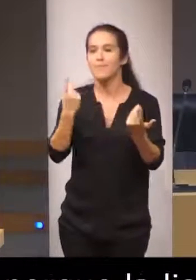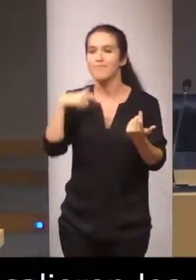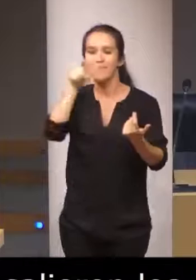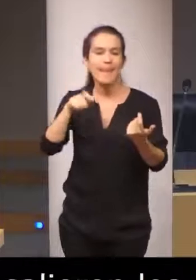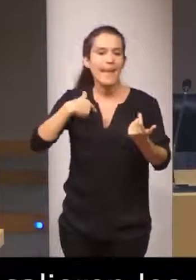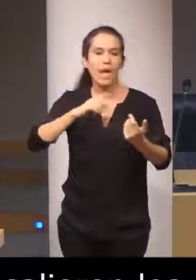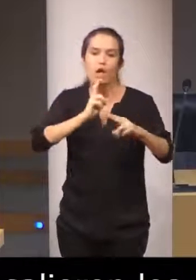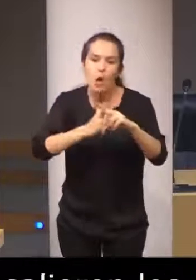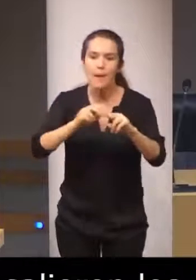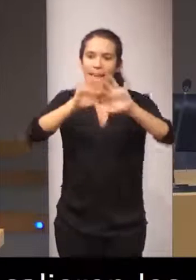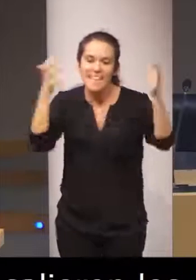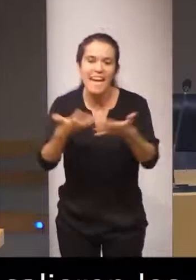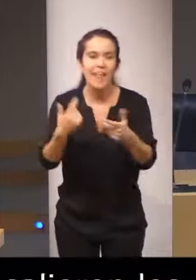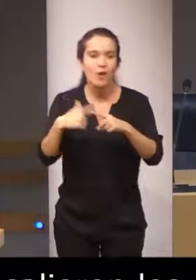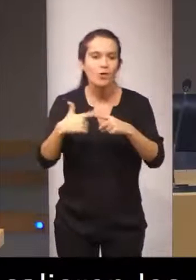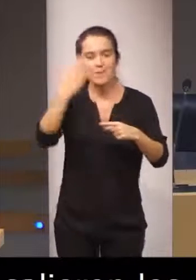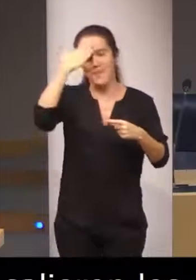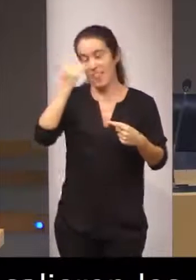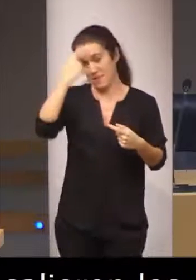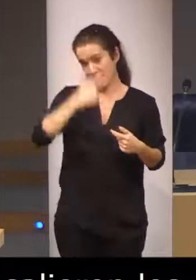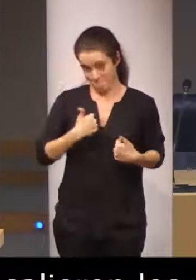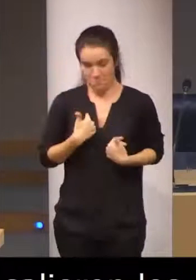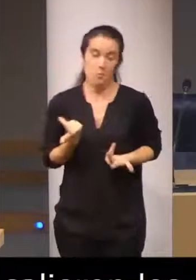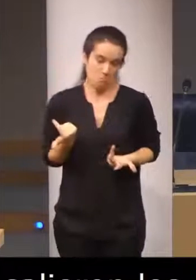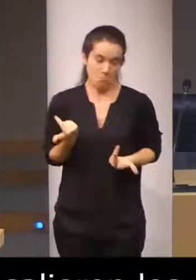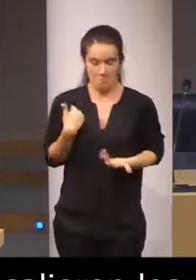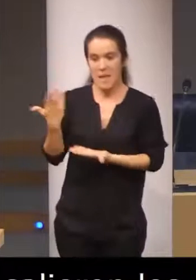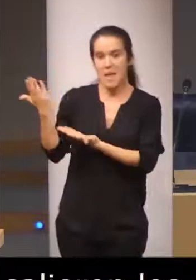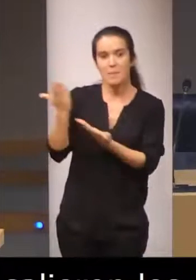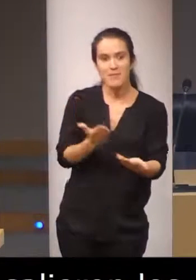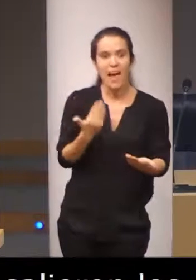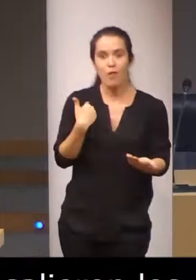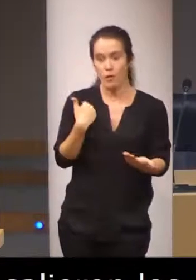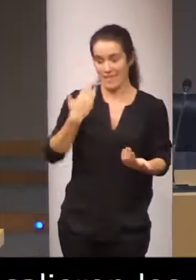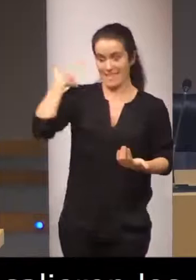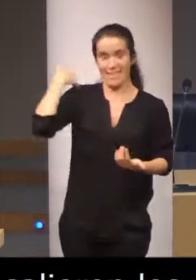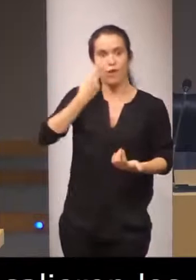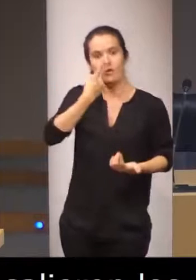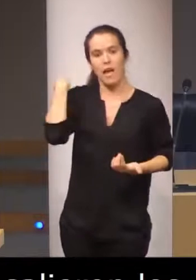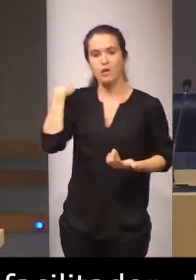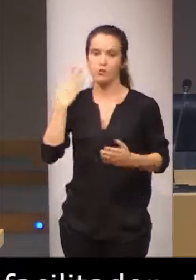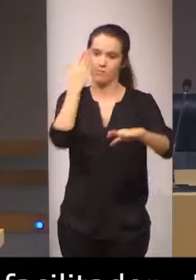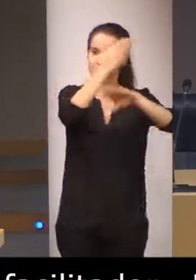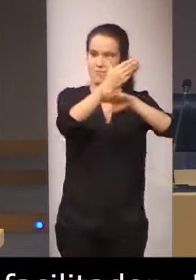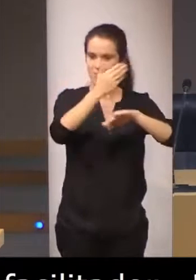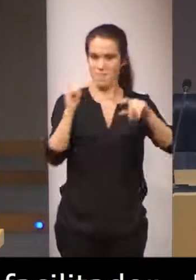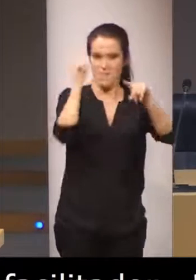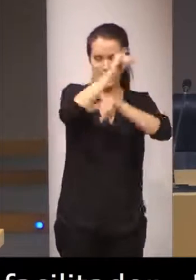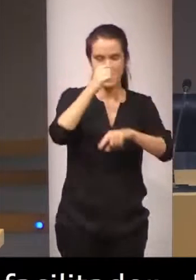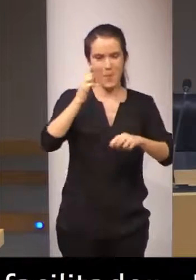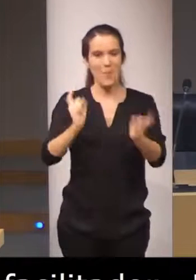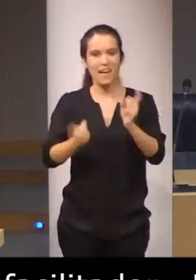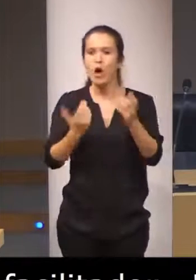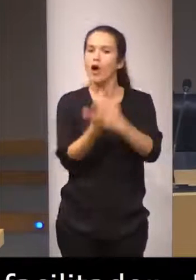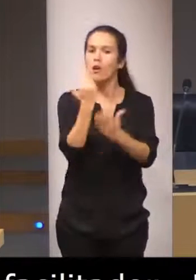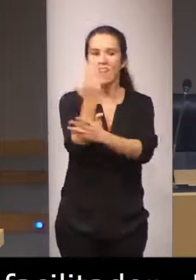internet lo que sea pues me invitaron hace dos años a ir a México a unas jornadas de sensibilización y